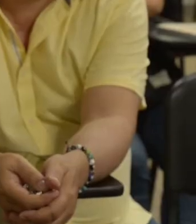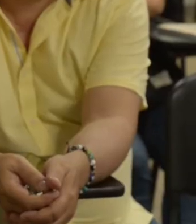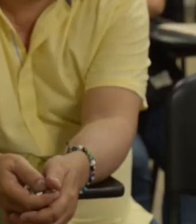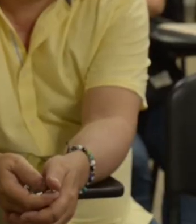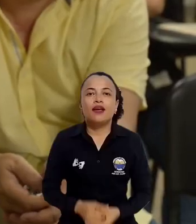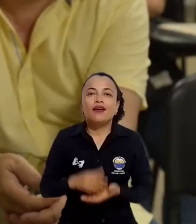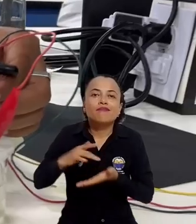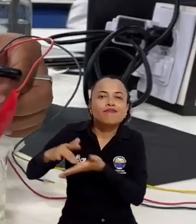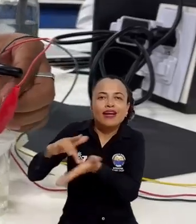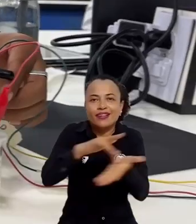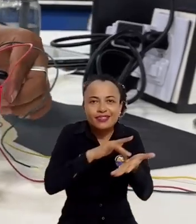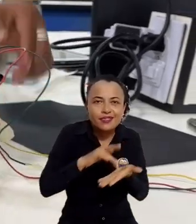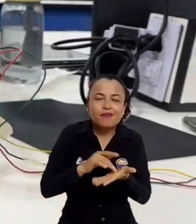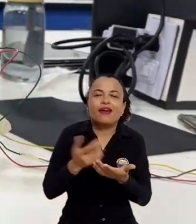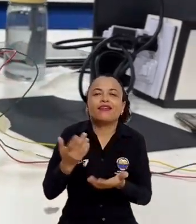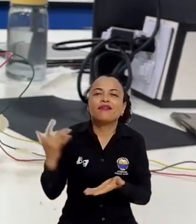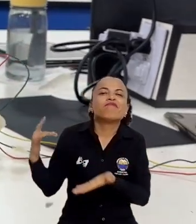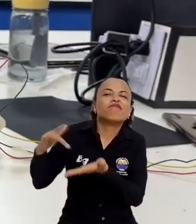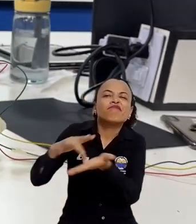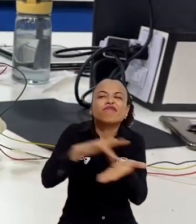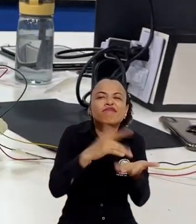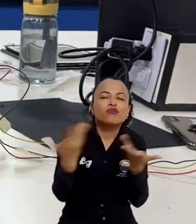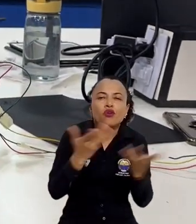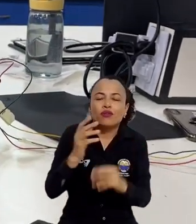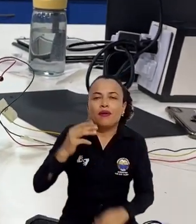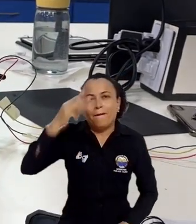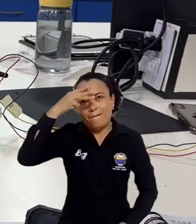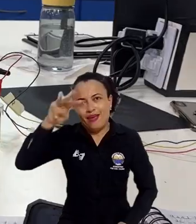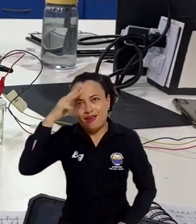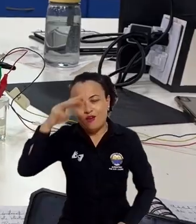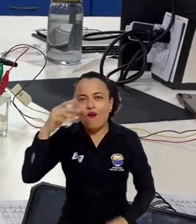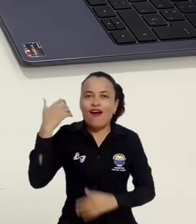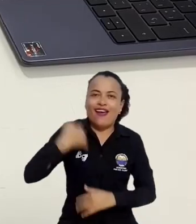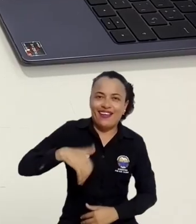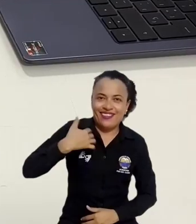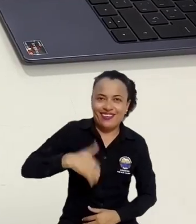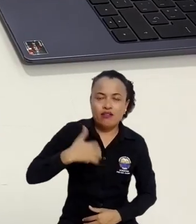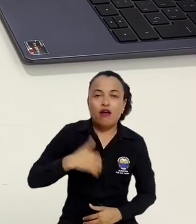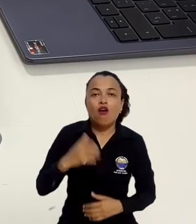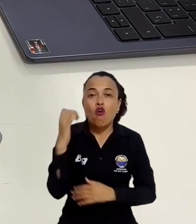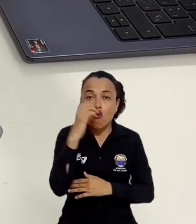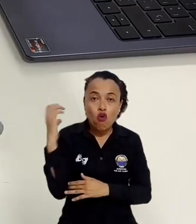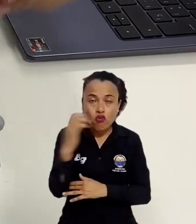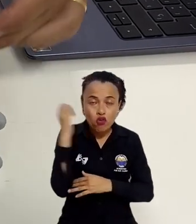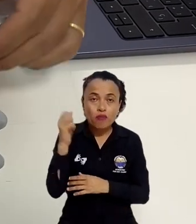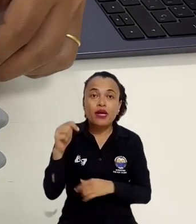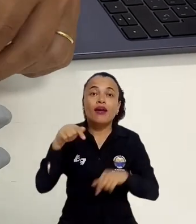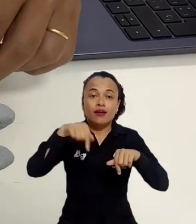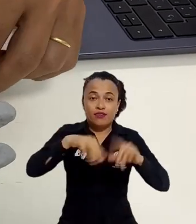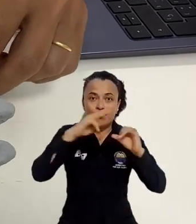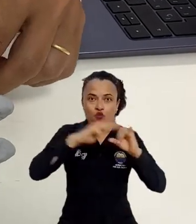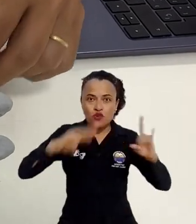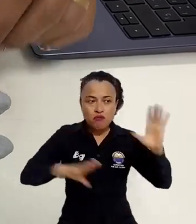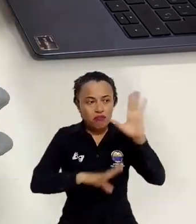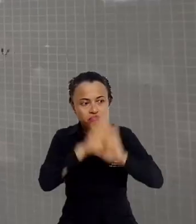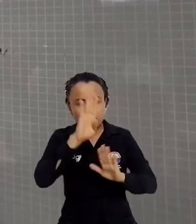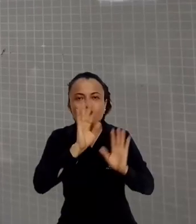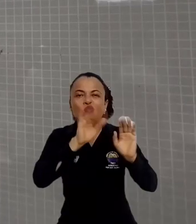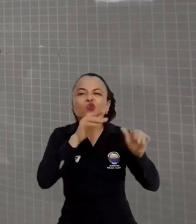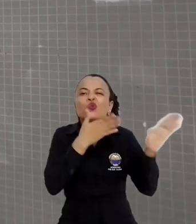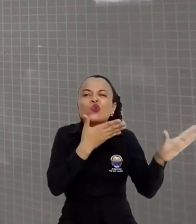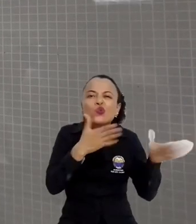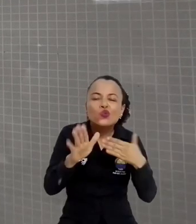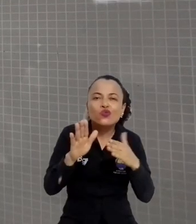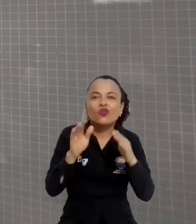Con participantes que llegaron de países como México, Argentina y Colombia, se realizó con gran éxito en la Universidad del Magdalena el curso